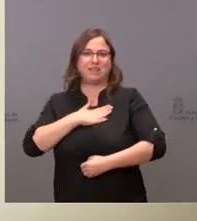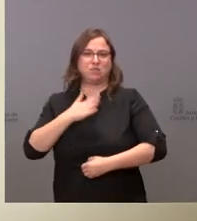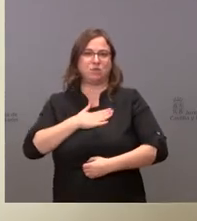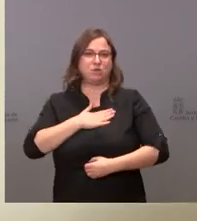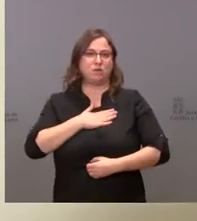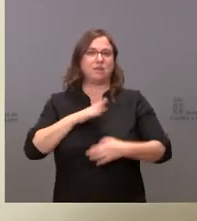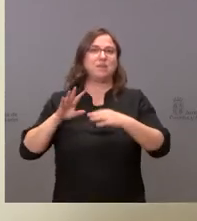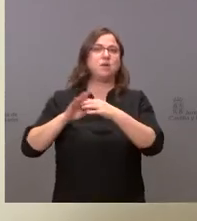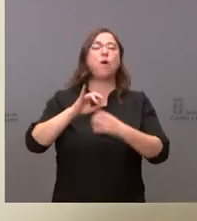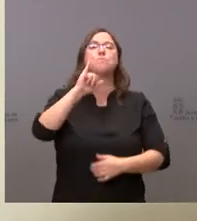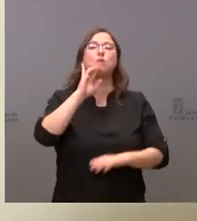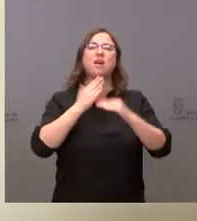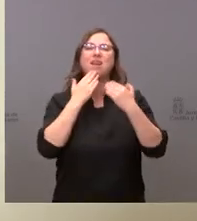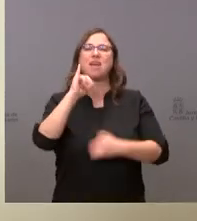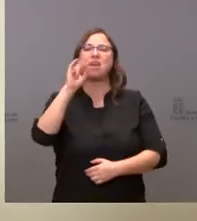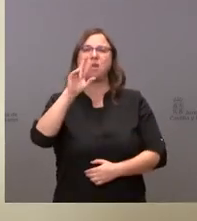del IVA.